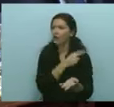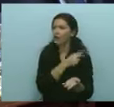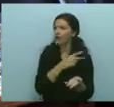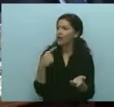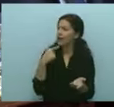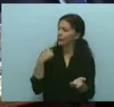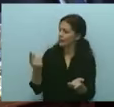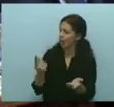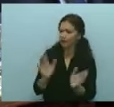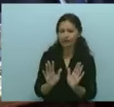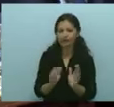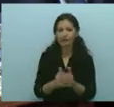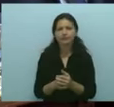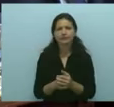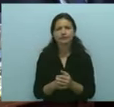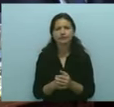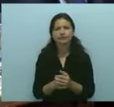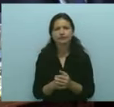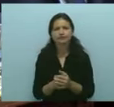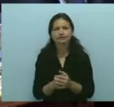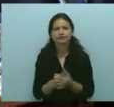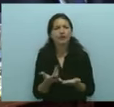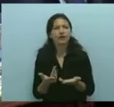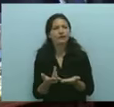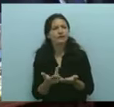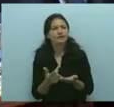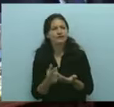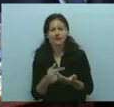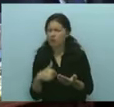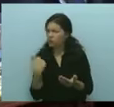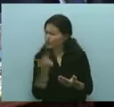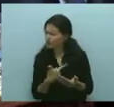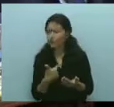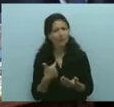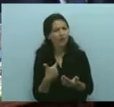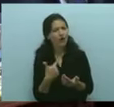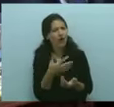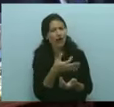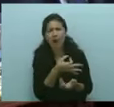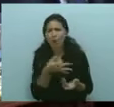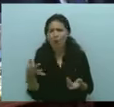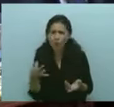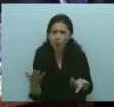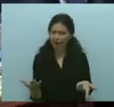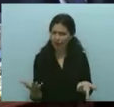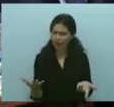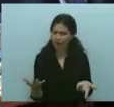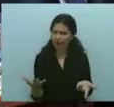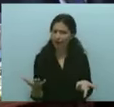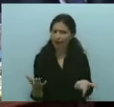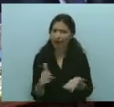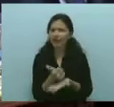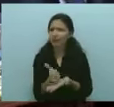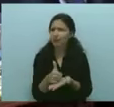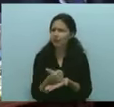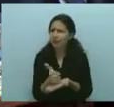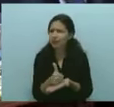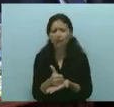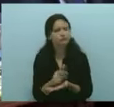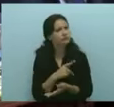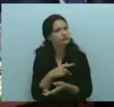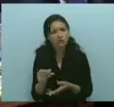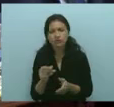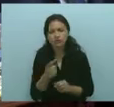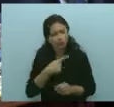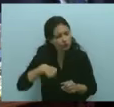que la lean quienes no lo han hecho, pero la nuestra no puede ser otra que sostener la caja de jubilaciones a pesar de que Nación no nos mande